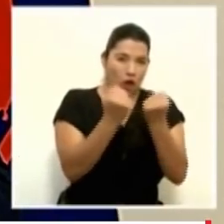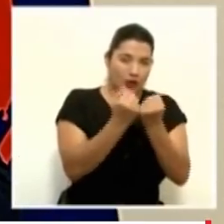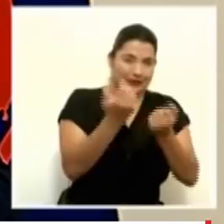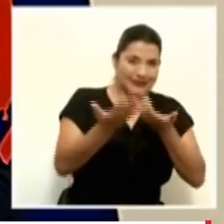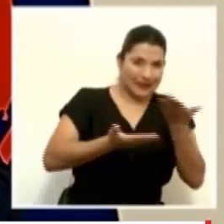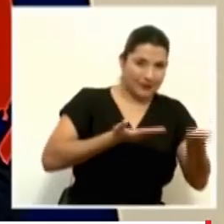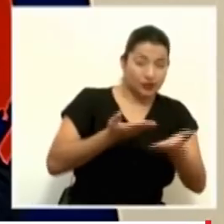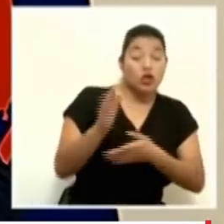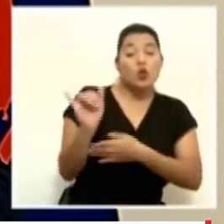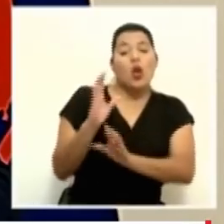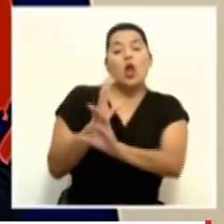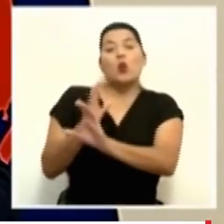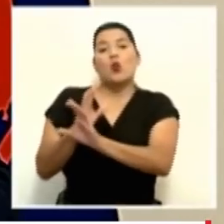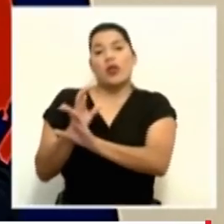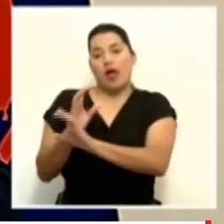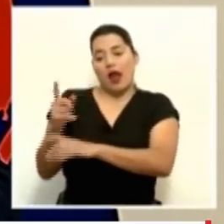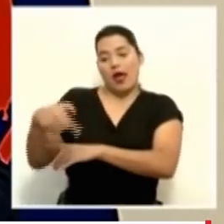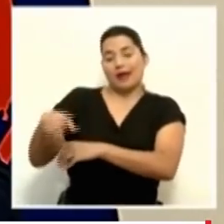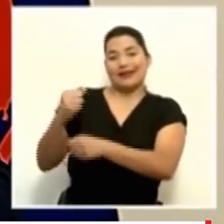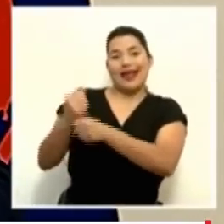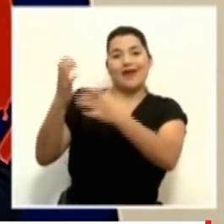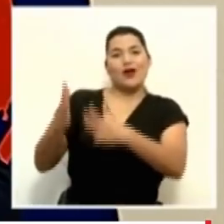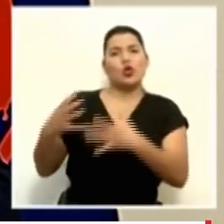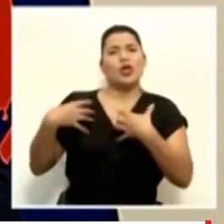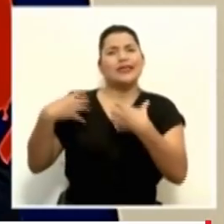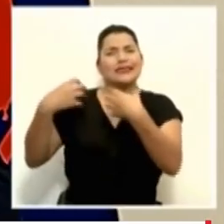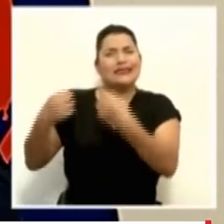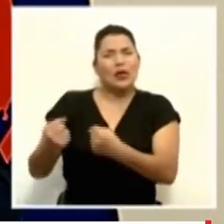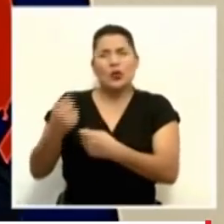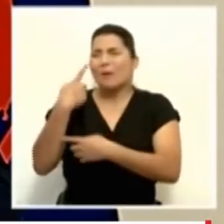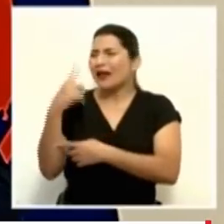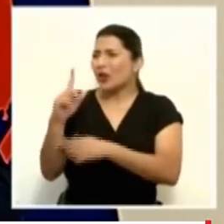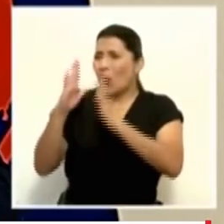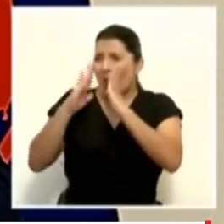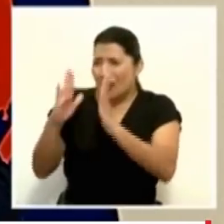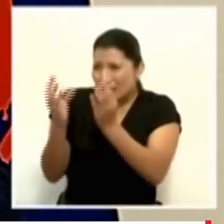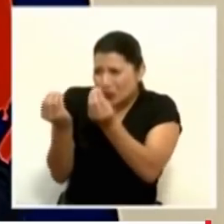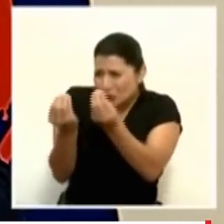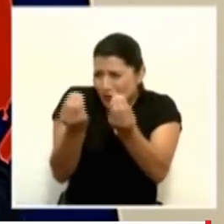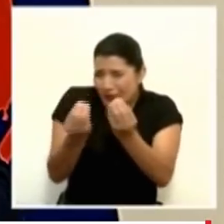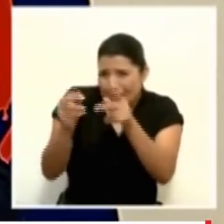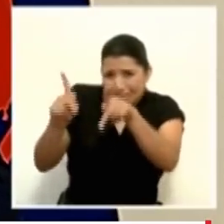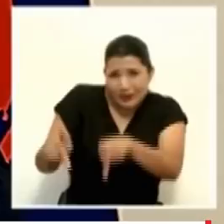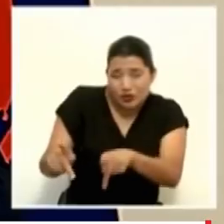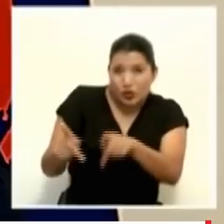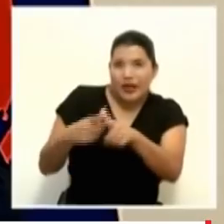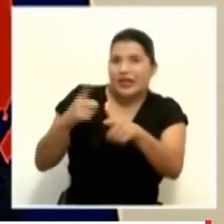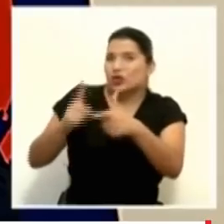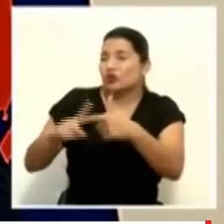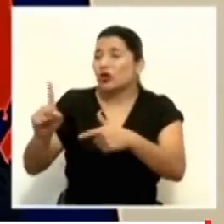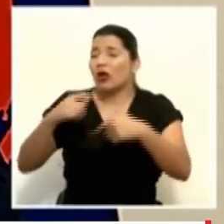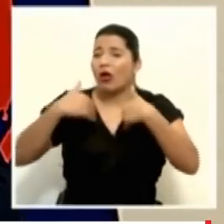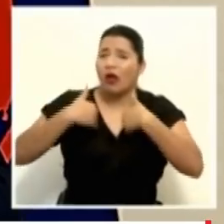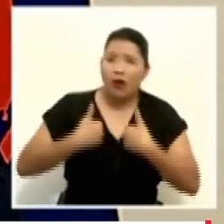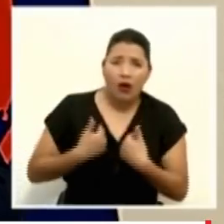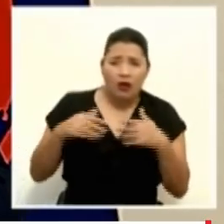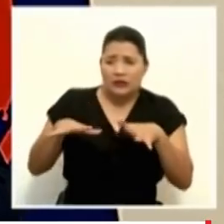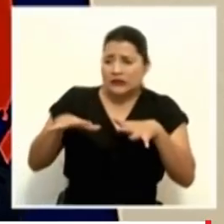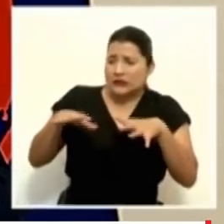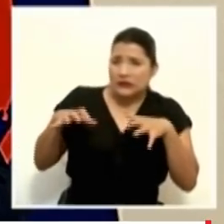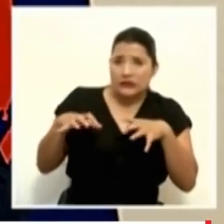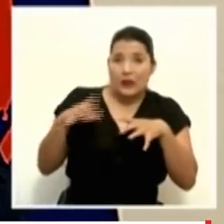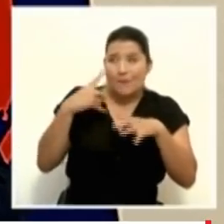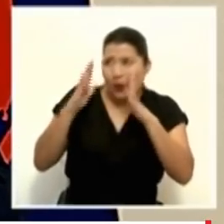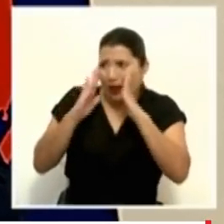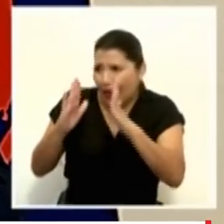los funcionarios de salud de que no estén tan expuestos a tantos pacientes y que no lleguen a quemarse por esa atención